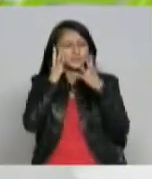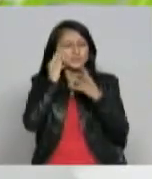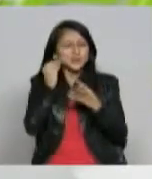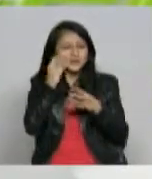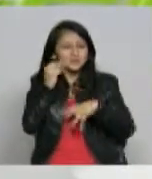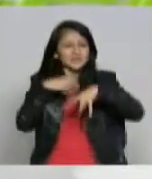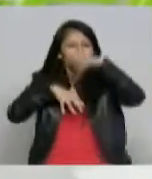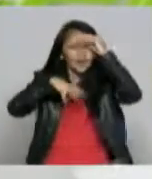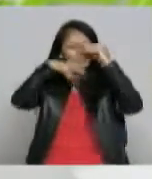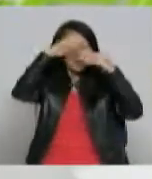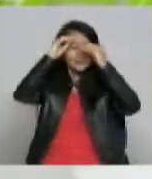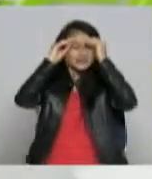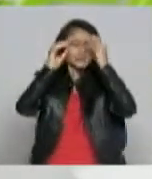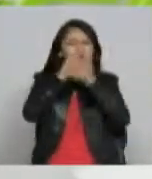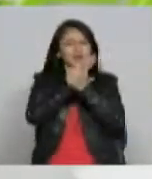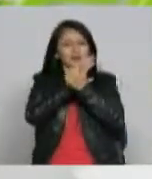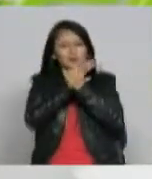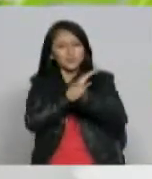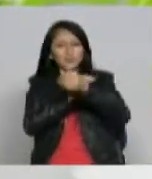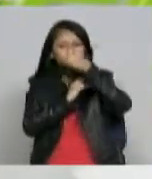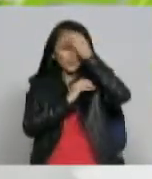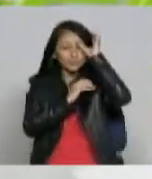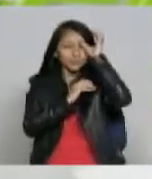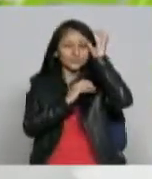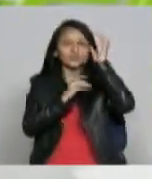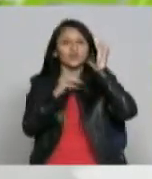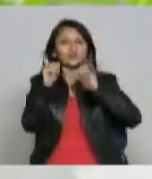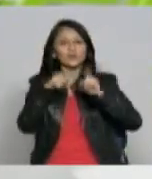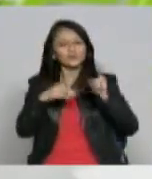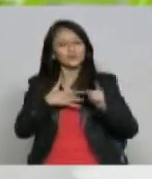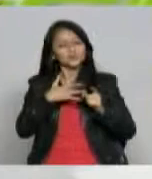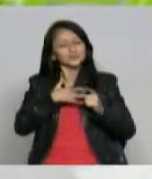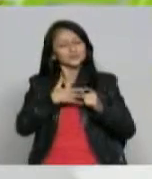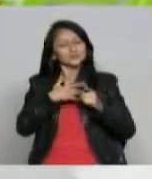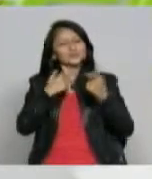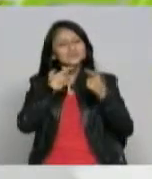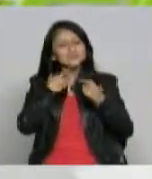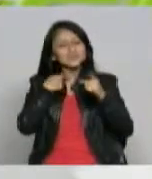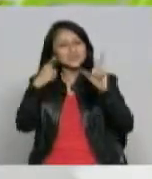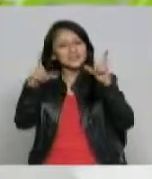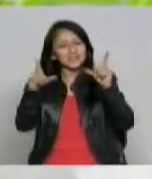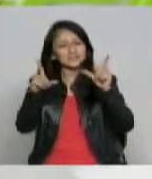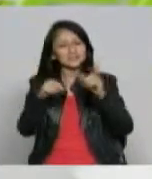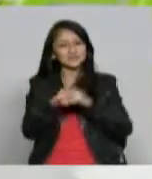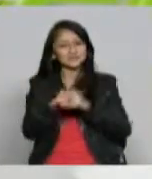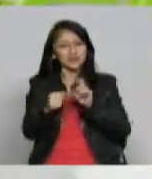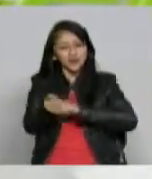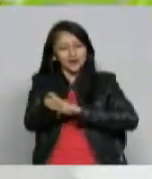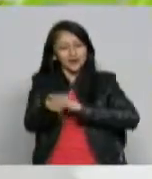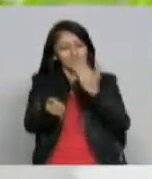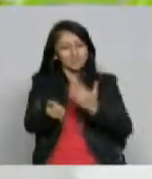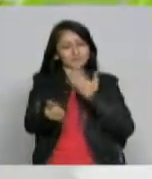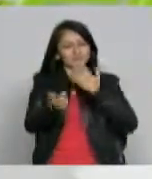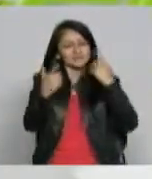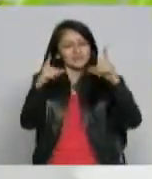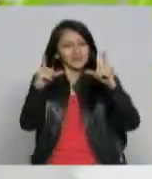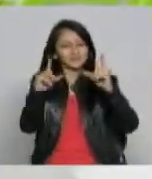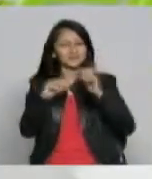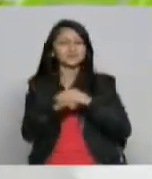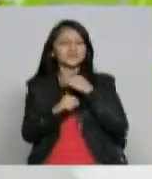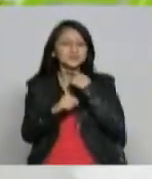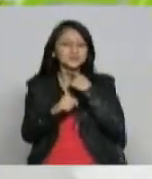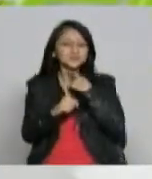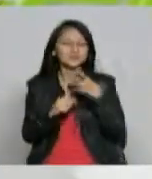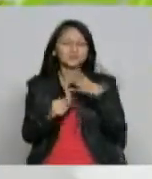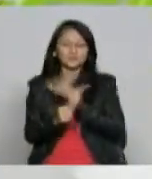hay hay gente que por esencia natural hacen televisión a ellos hay que dar la oportunidad no solamente una, dos, uno, tres o cuatro veces y